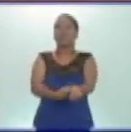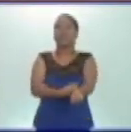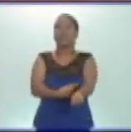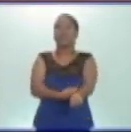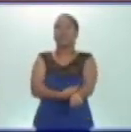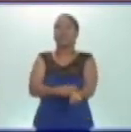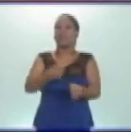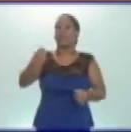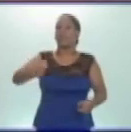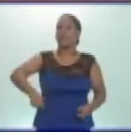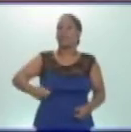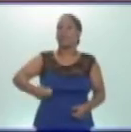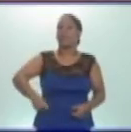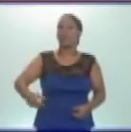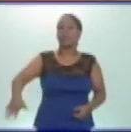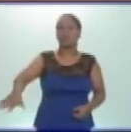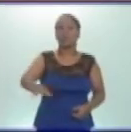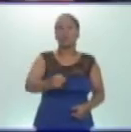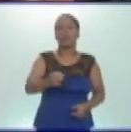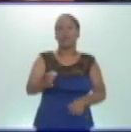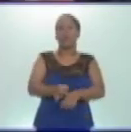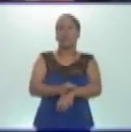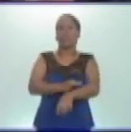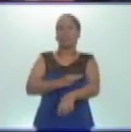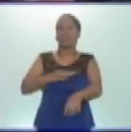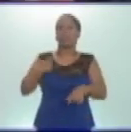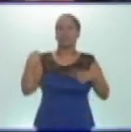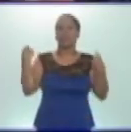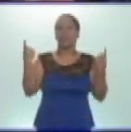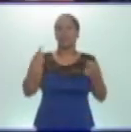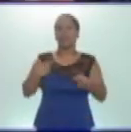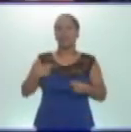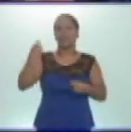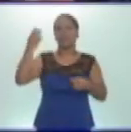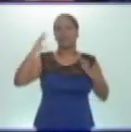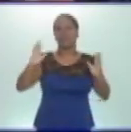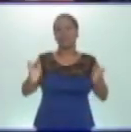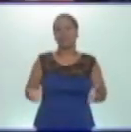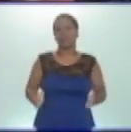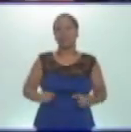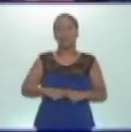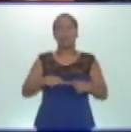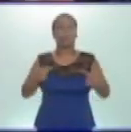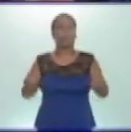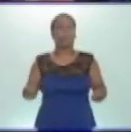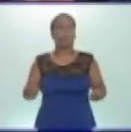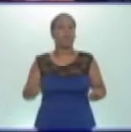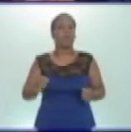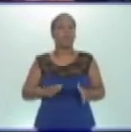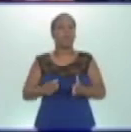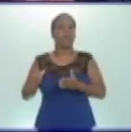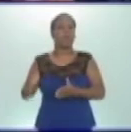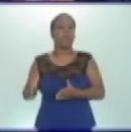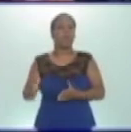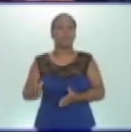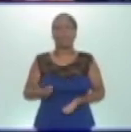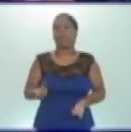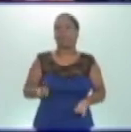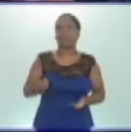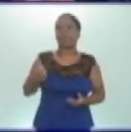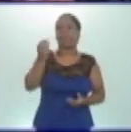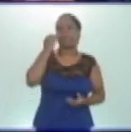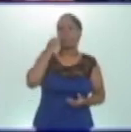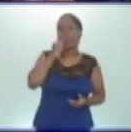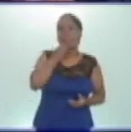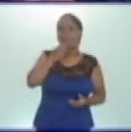ser aprovechados por todas las células de nuestro cuerpo. Pero, ¿qué pasa con la parte de los alimentos que el cuerpo humano no puede